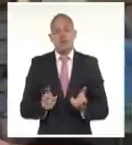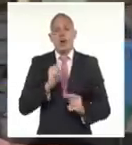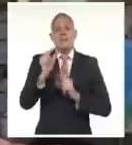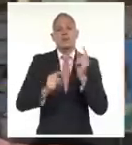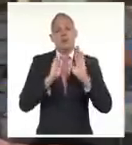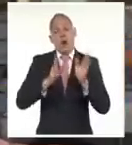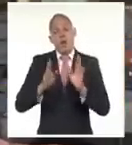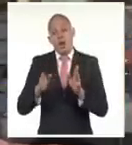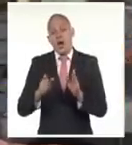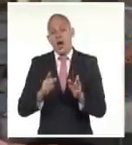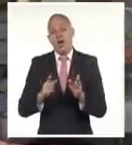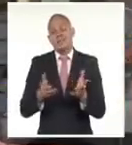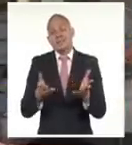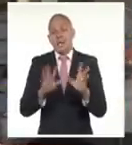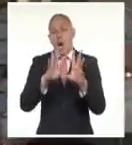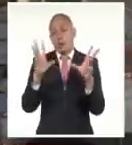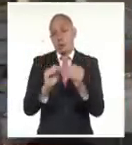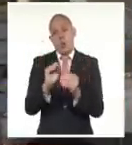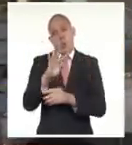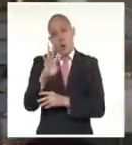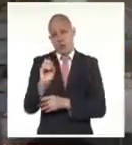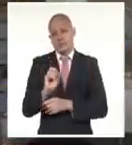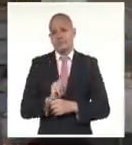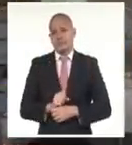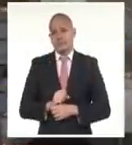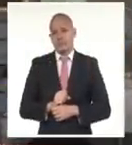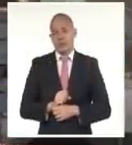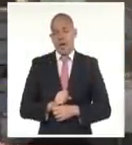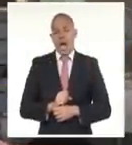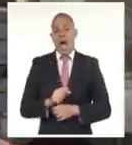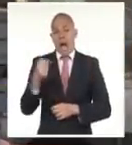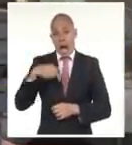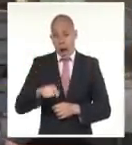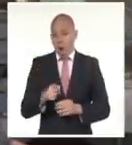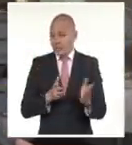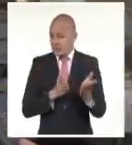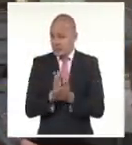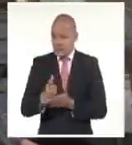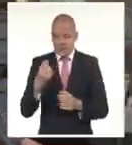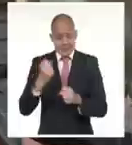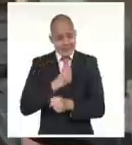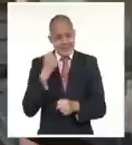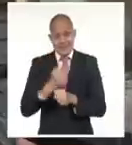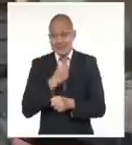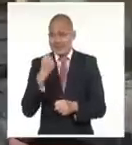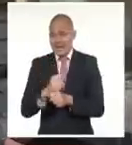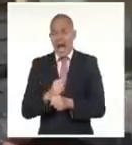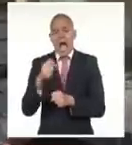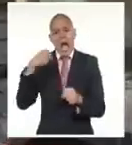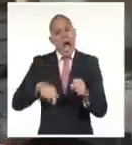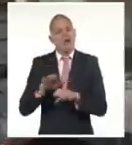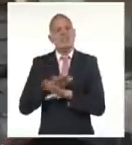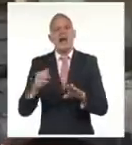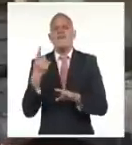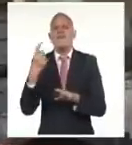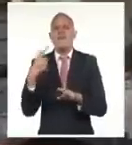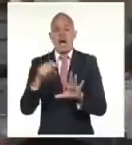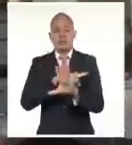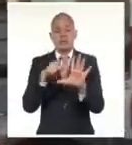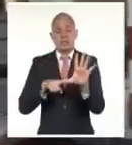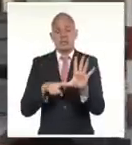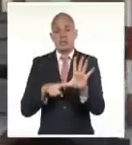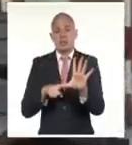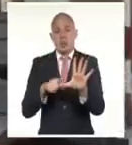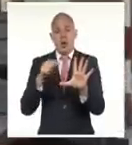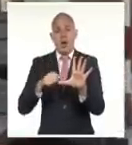fallecidos, desde la noche hasta hoy se ha intensificado y ya hoy solamente van quedando 5 compañeros que no